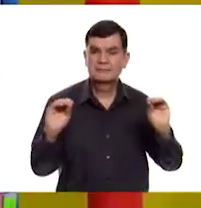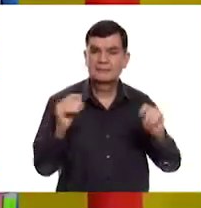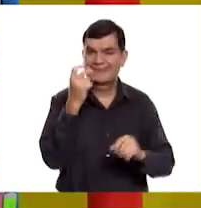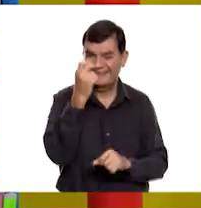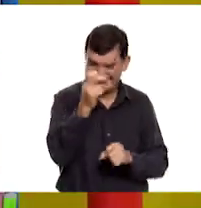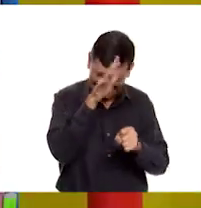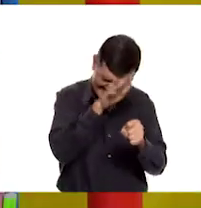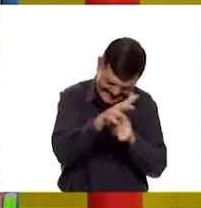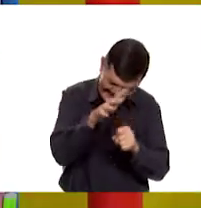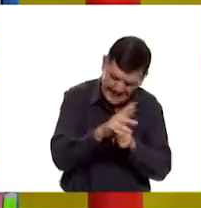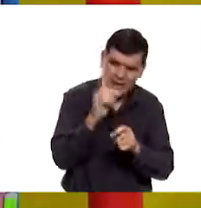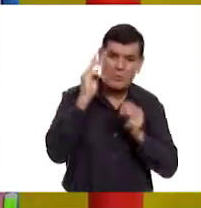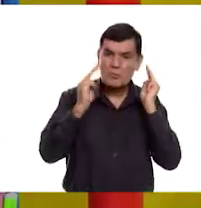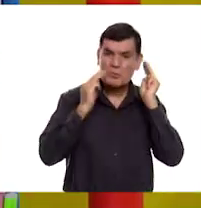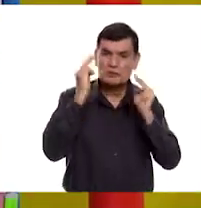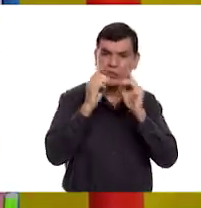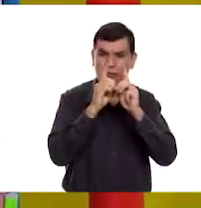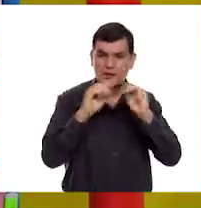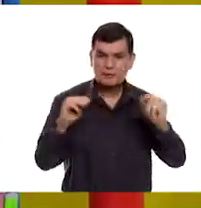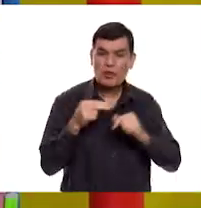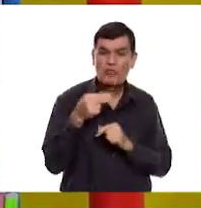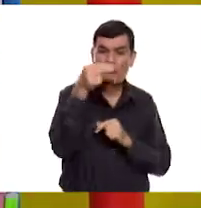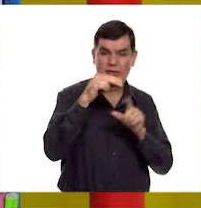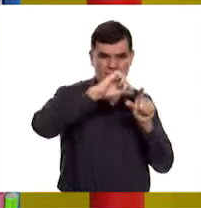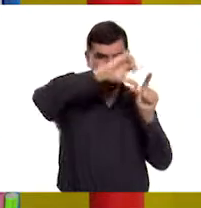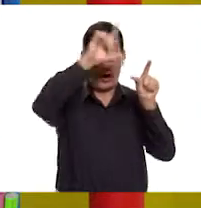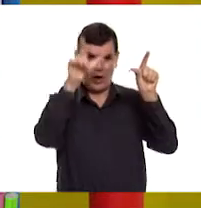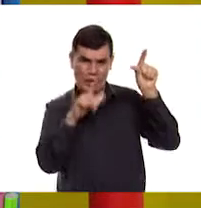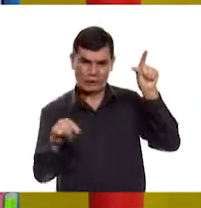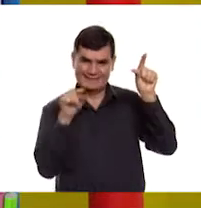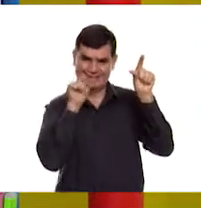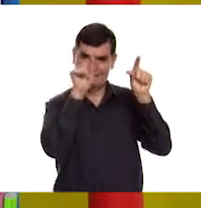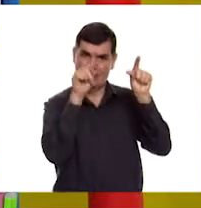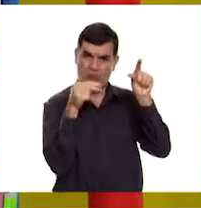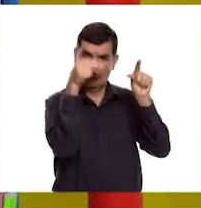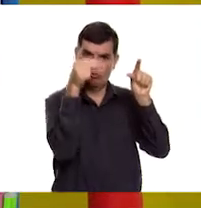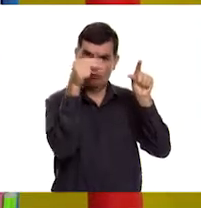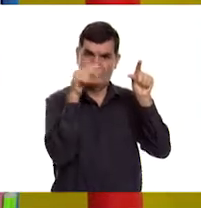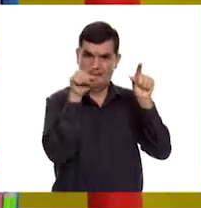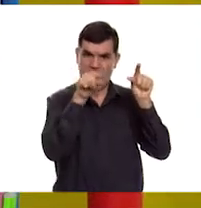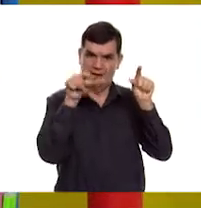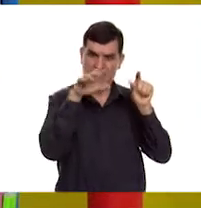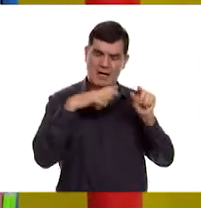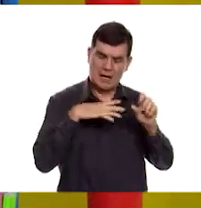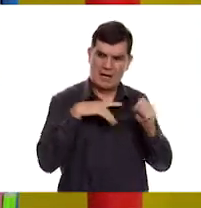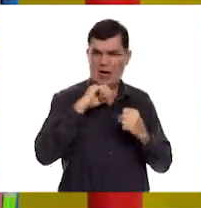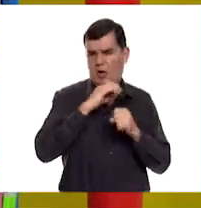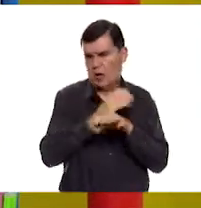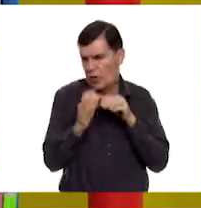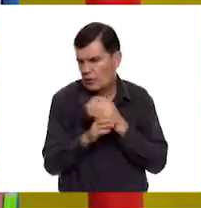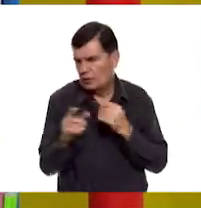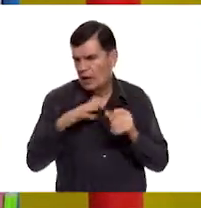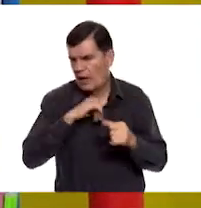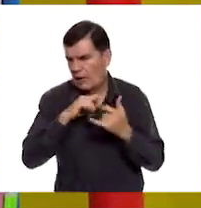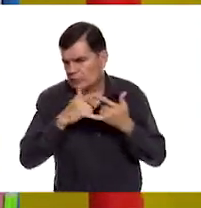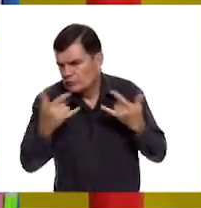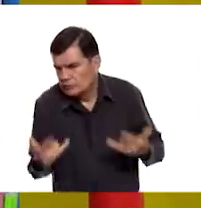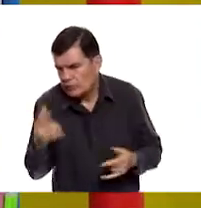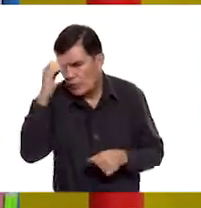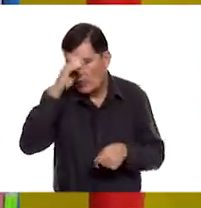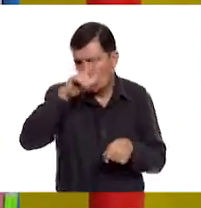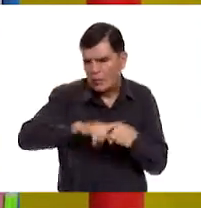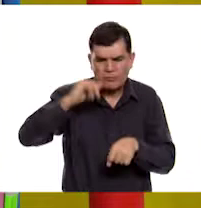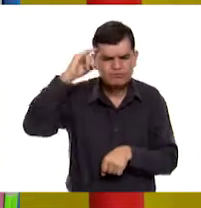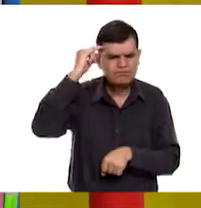Justamente ese museo se encuentra en el norte de nuestro país y podemos encontrar algunas piezas que nos hablan de la historia y culturas